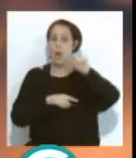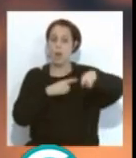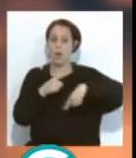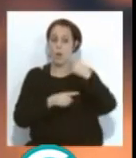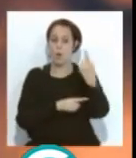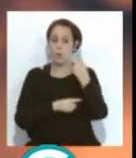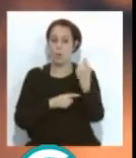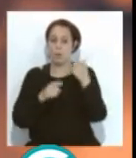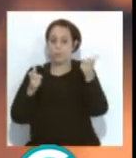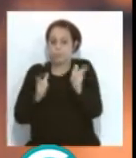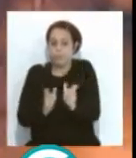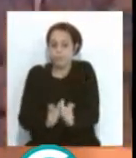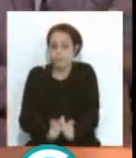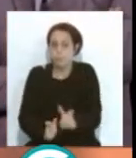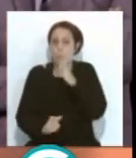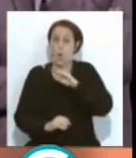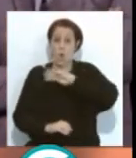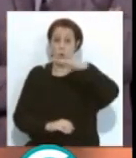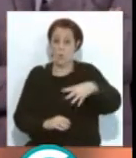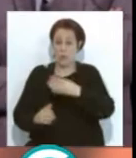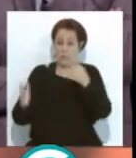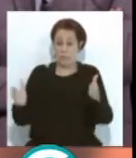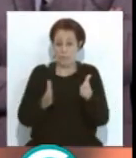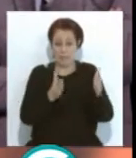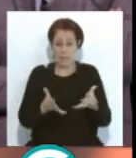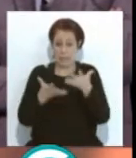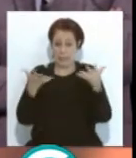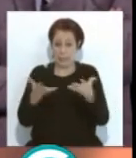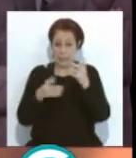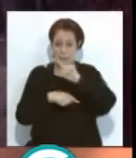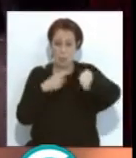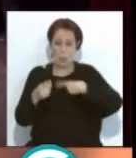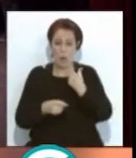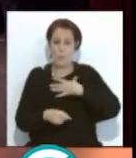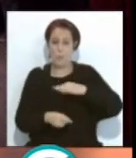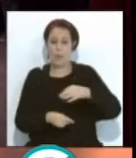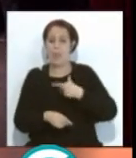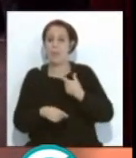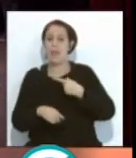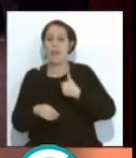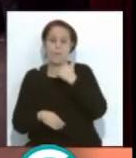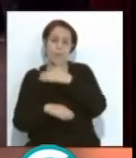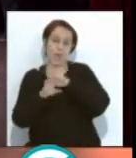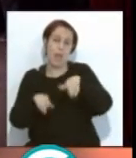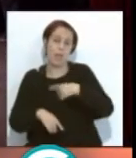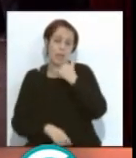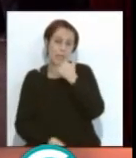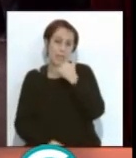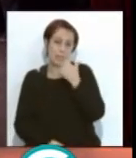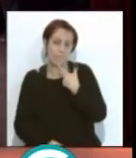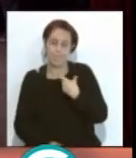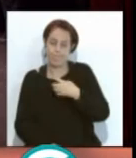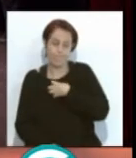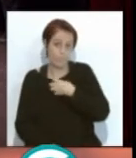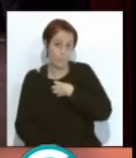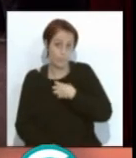desinflan, porque el fase de cuarto no ha sido tan bueno y ya no tienen opciones de semifinal, cuando al final a lo mejor la sensación es que podrían